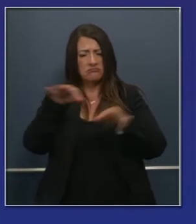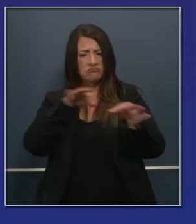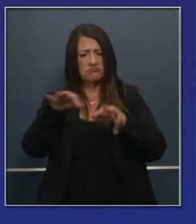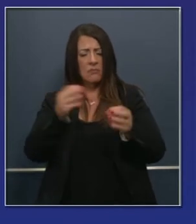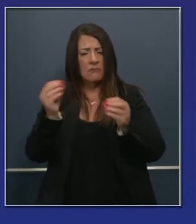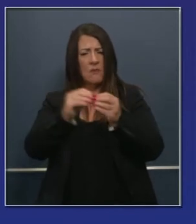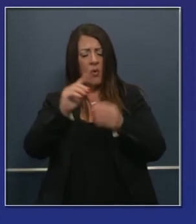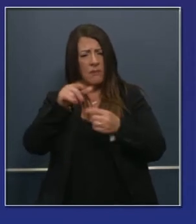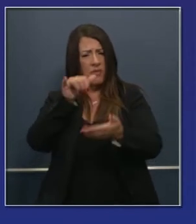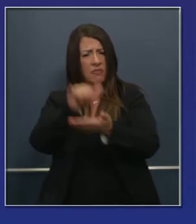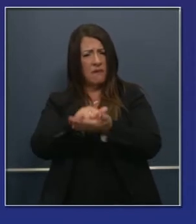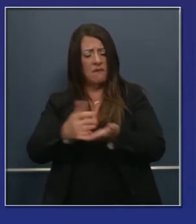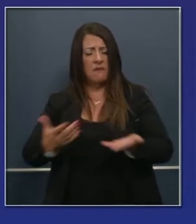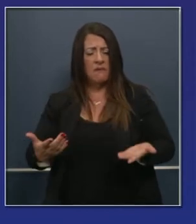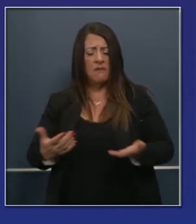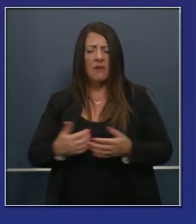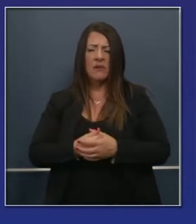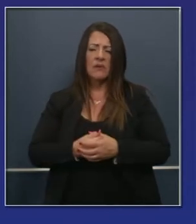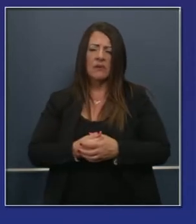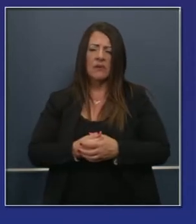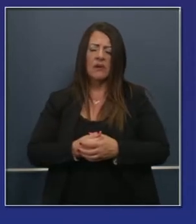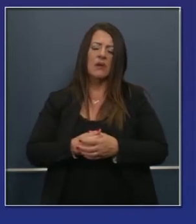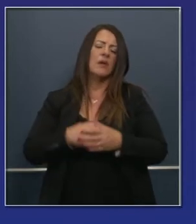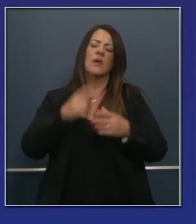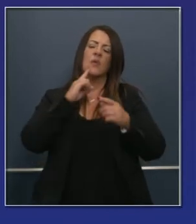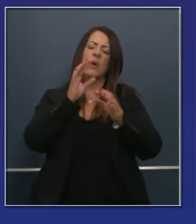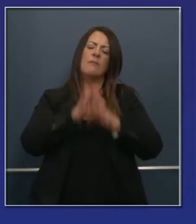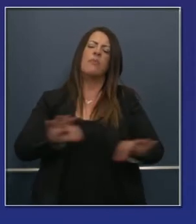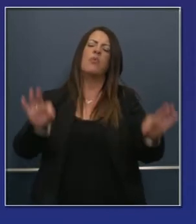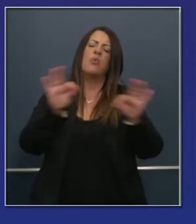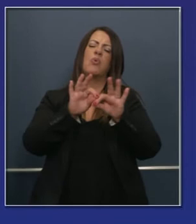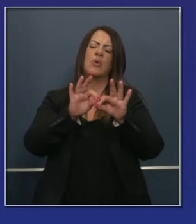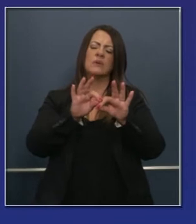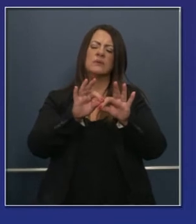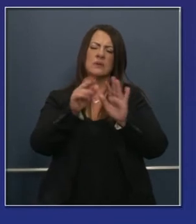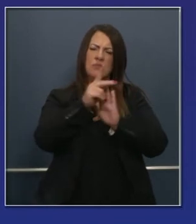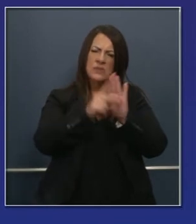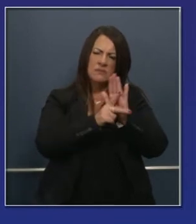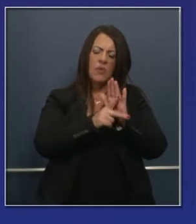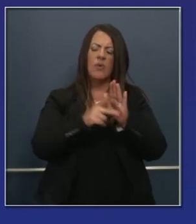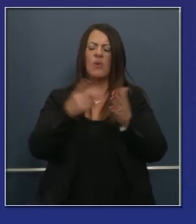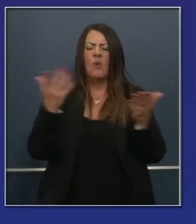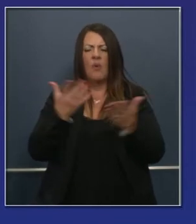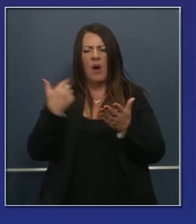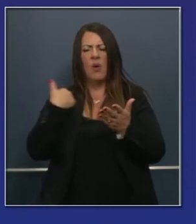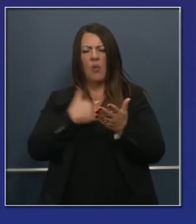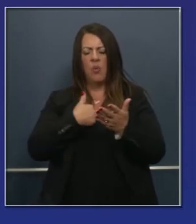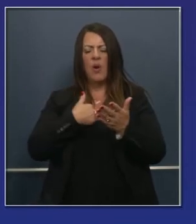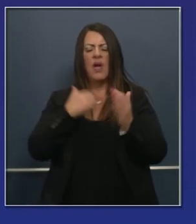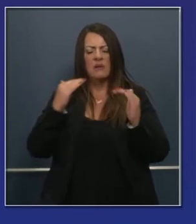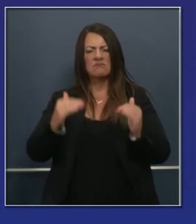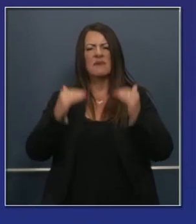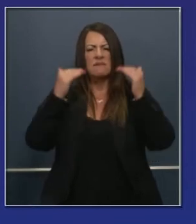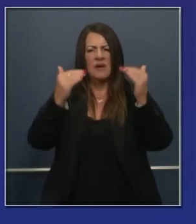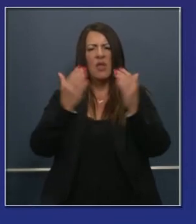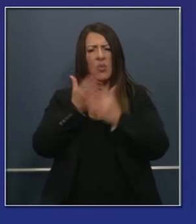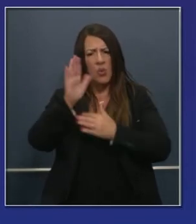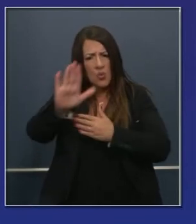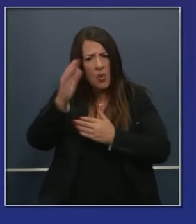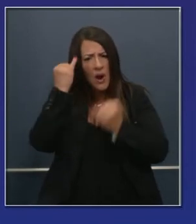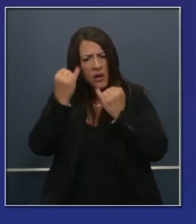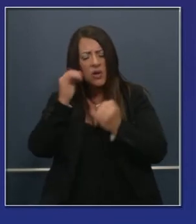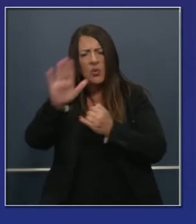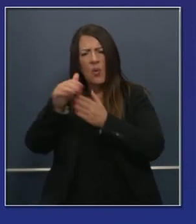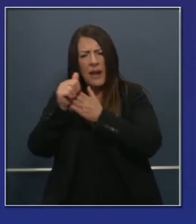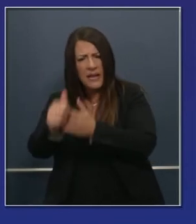sé que se ha hecho más trabajo en ese espacio, pero como principio fundamental es algo que hemos avanzado